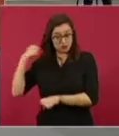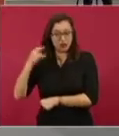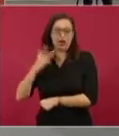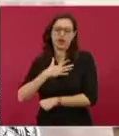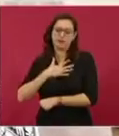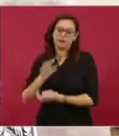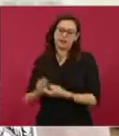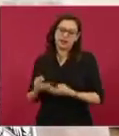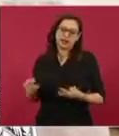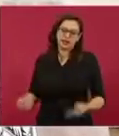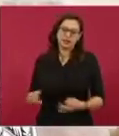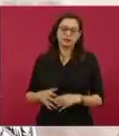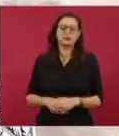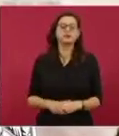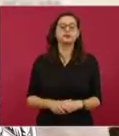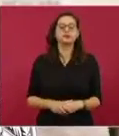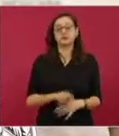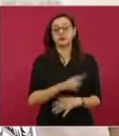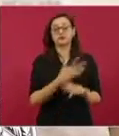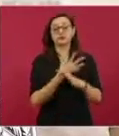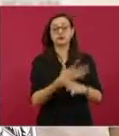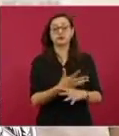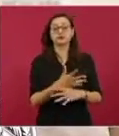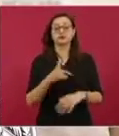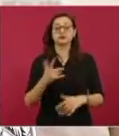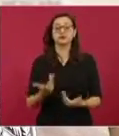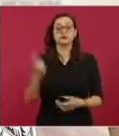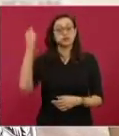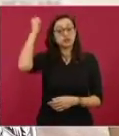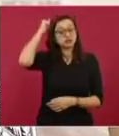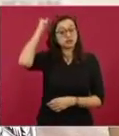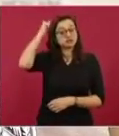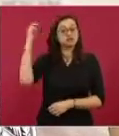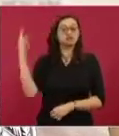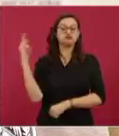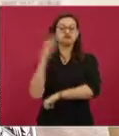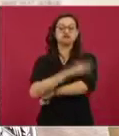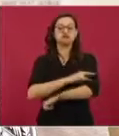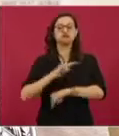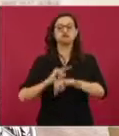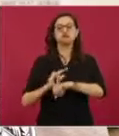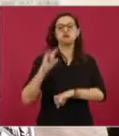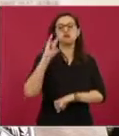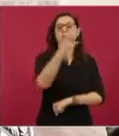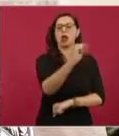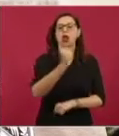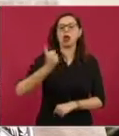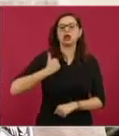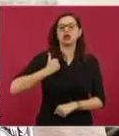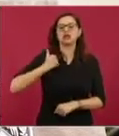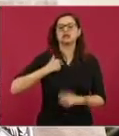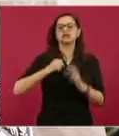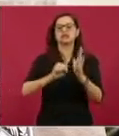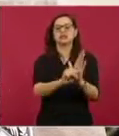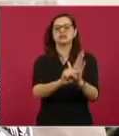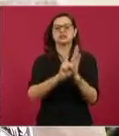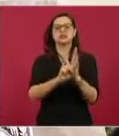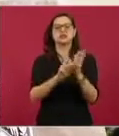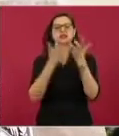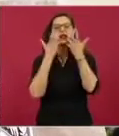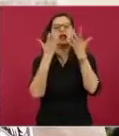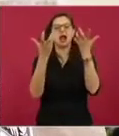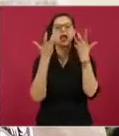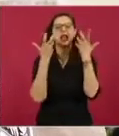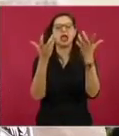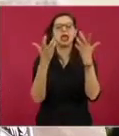El primer vuelo será Canadá, como símbolo de la aspiración